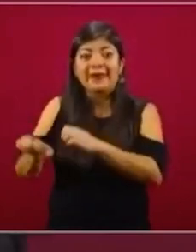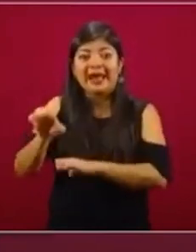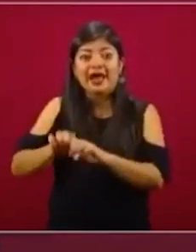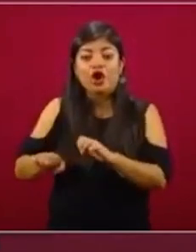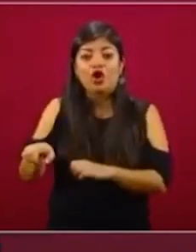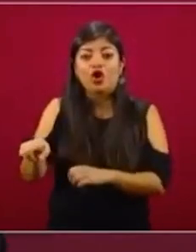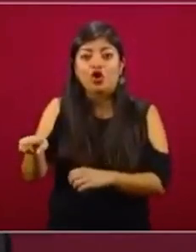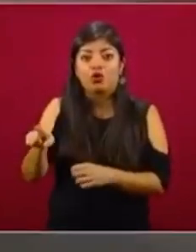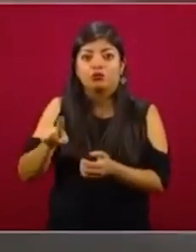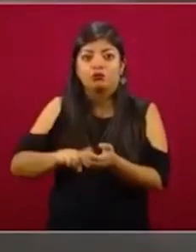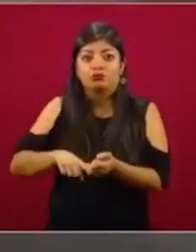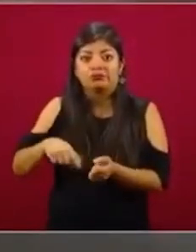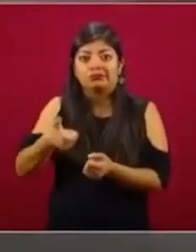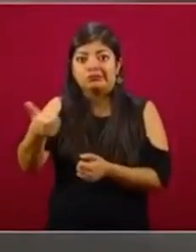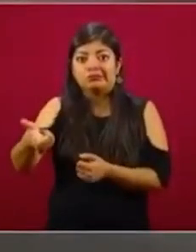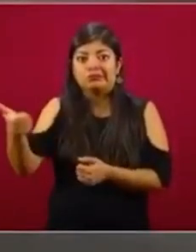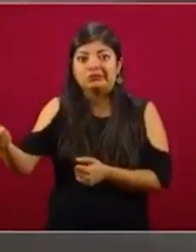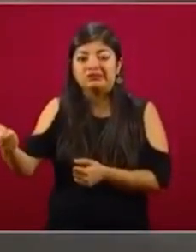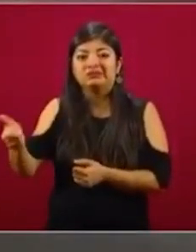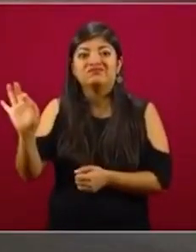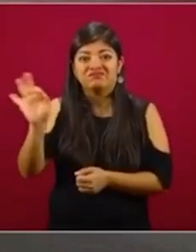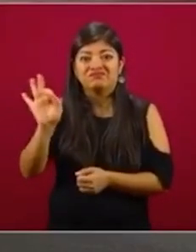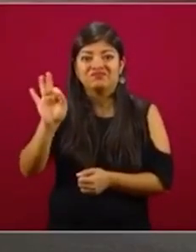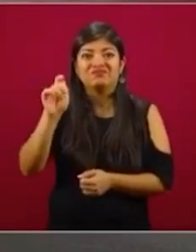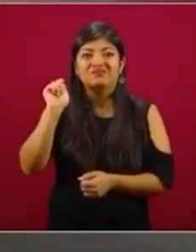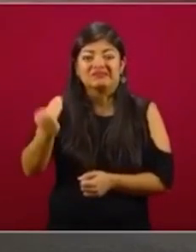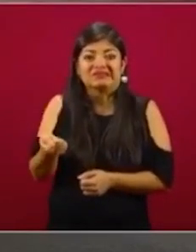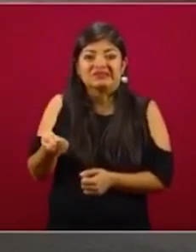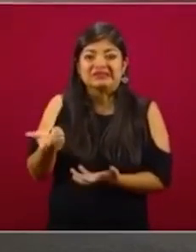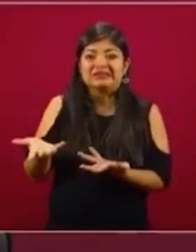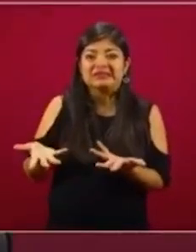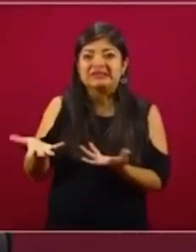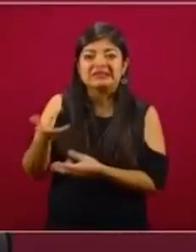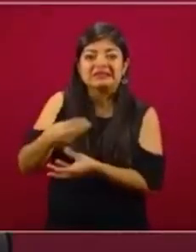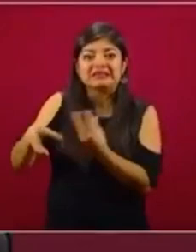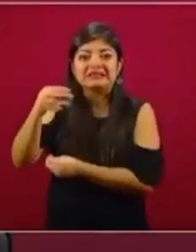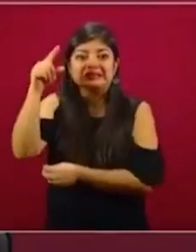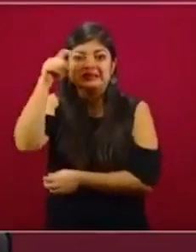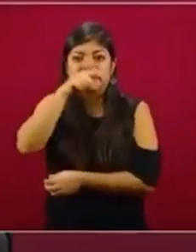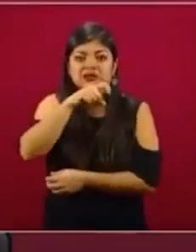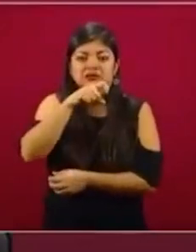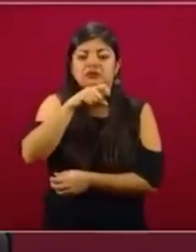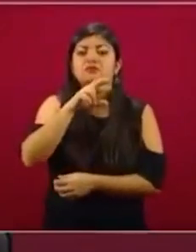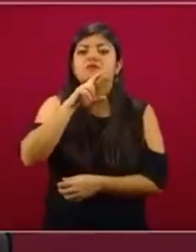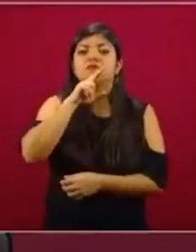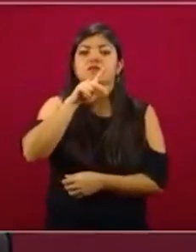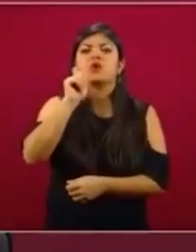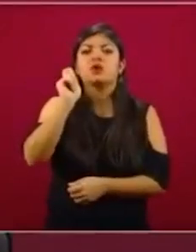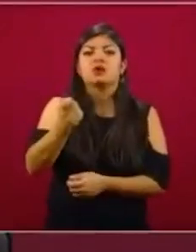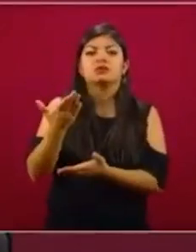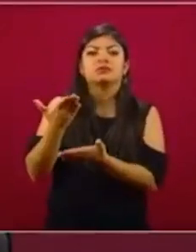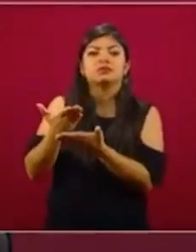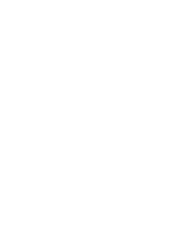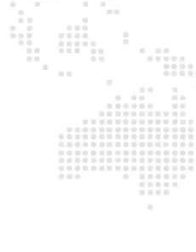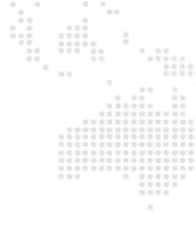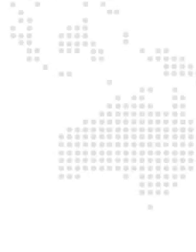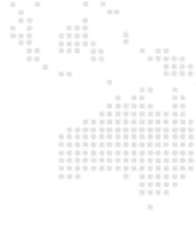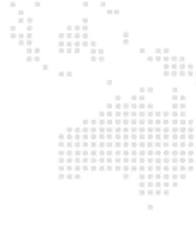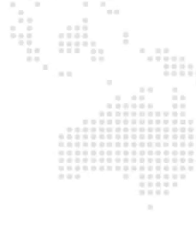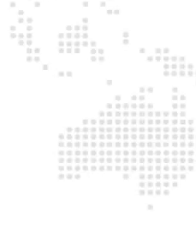fiscal, entonces se facilitó lo que es el convenio de pago en parcialidades de una manera simple.